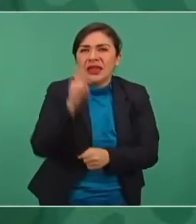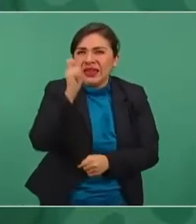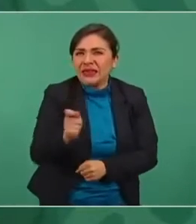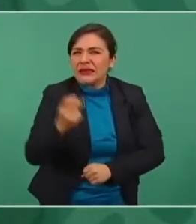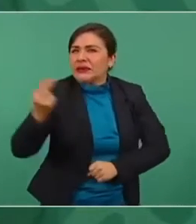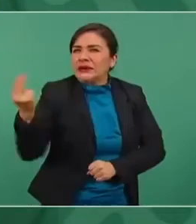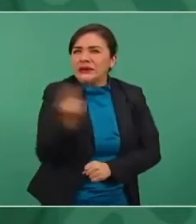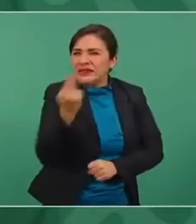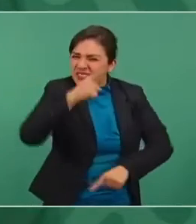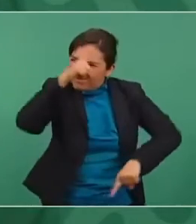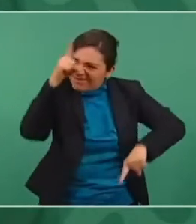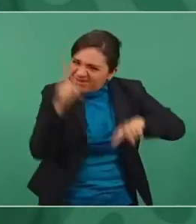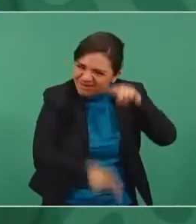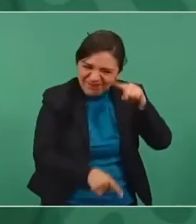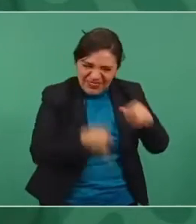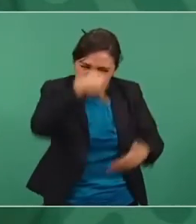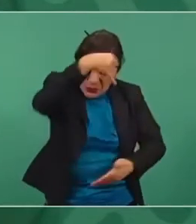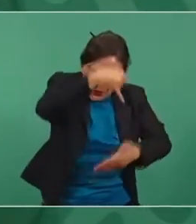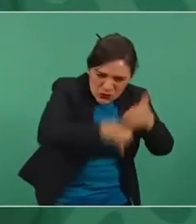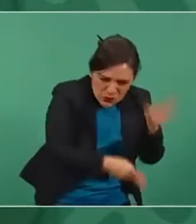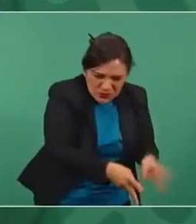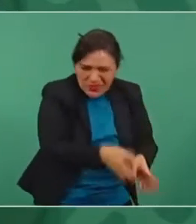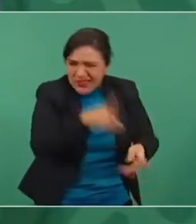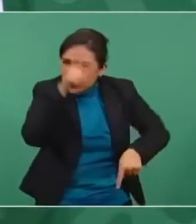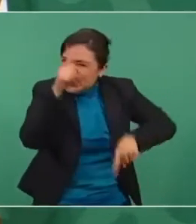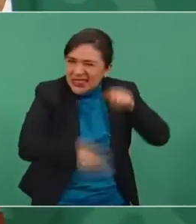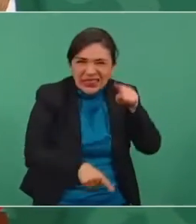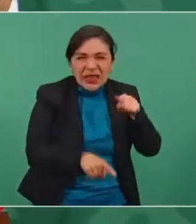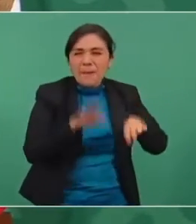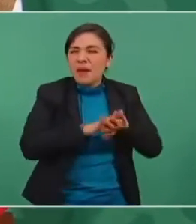que tenemos que desterrar de México,